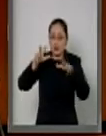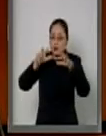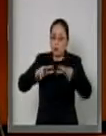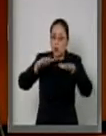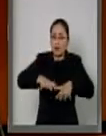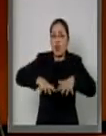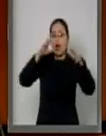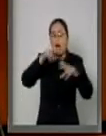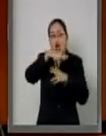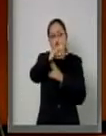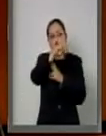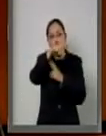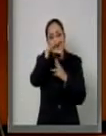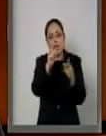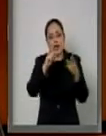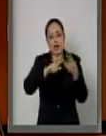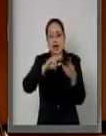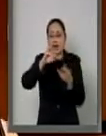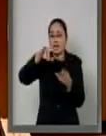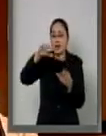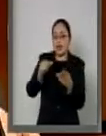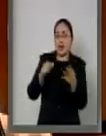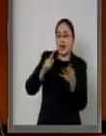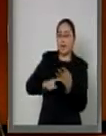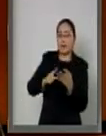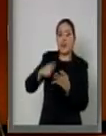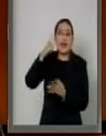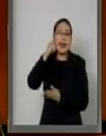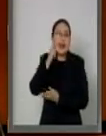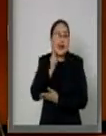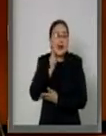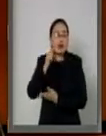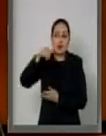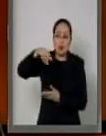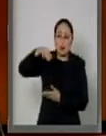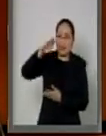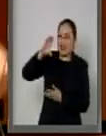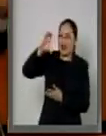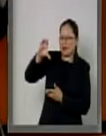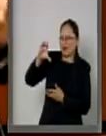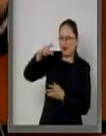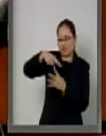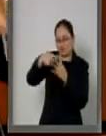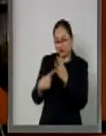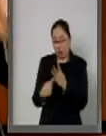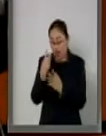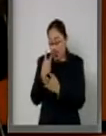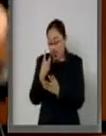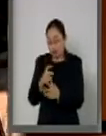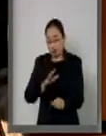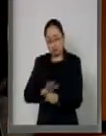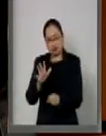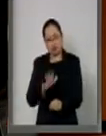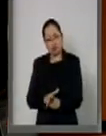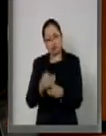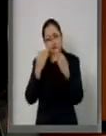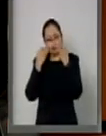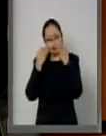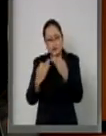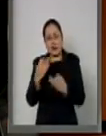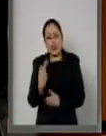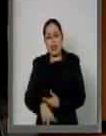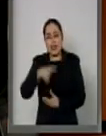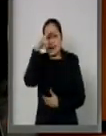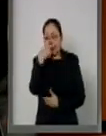y Lidia en Baja Sur, las costas de Guerrero u otras, dejan una clara evidencia de que nuestro país se